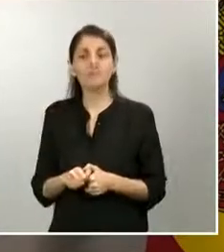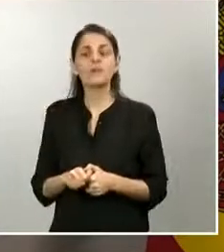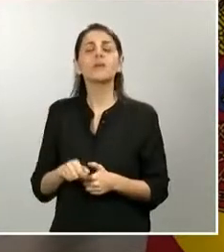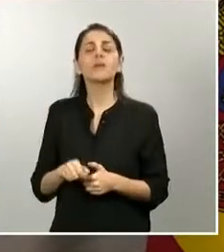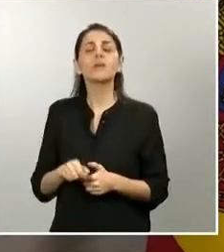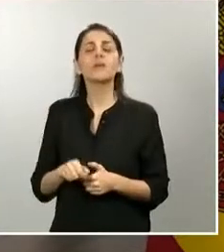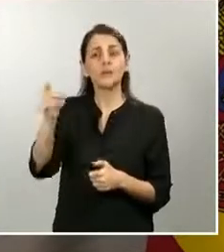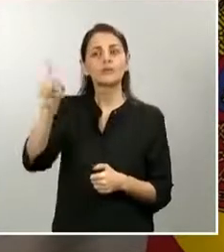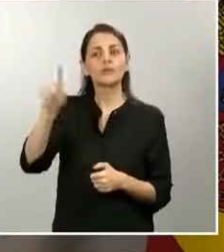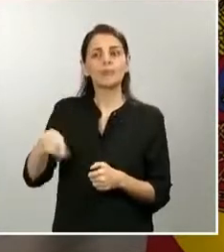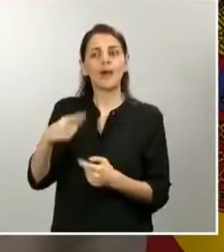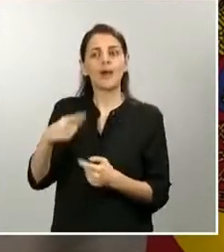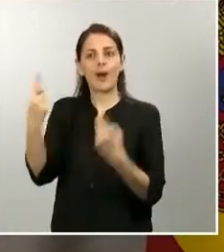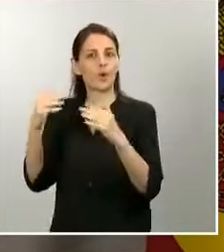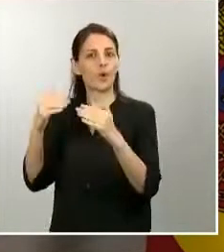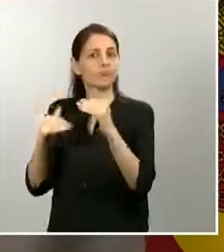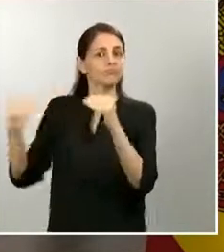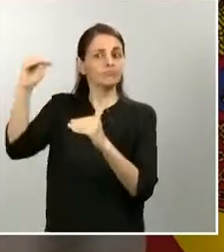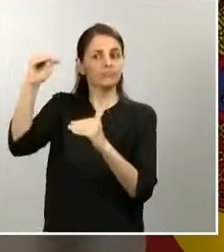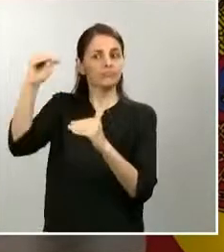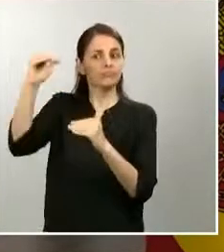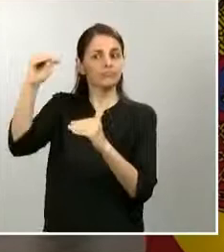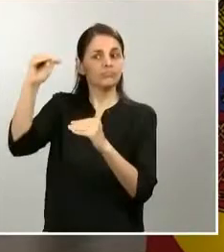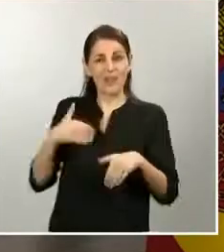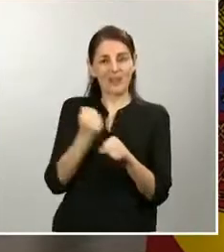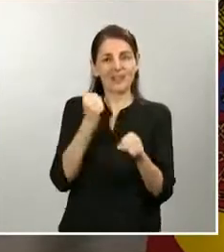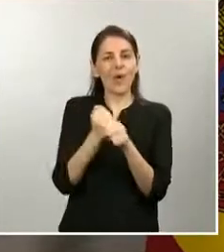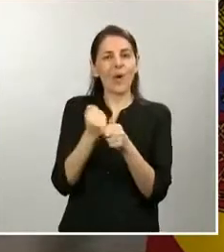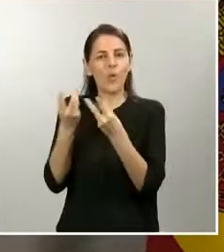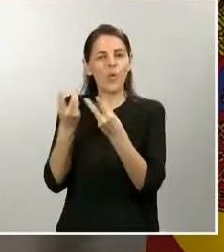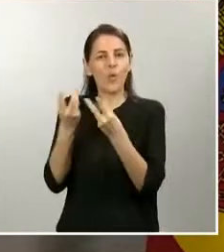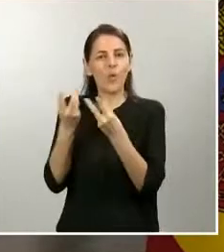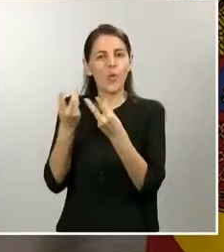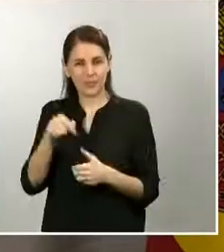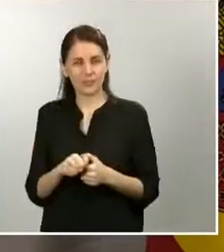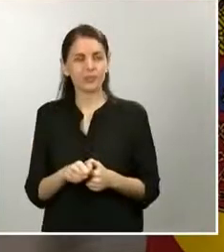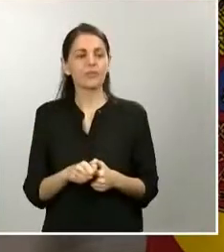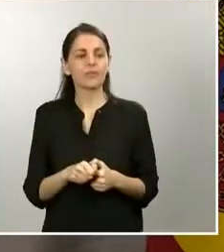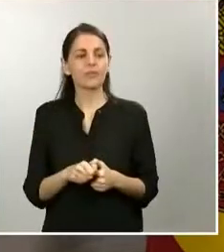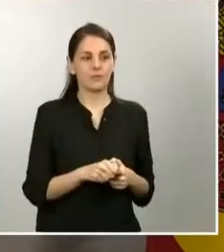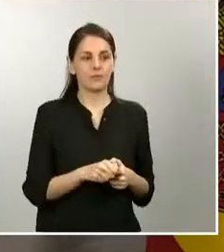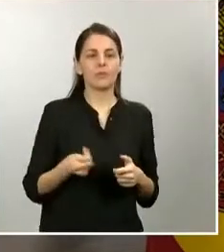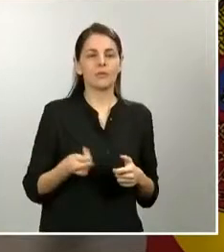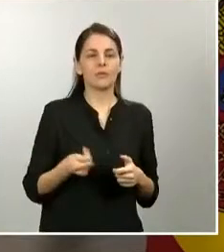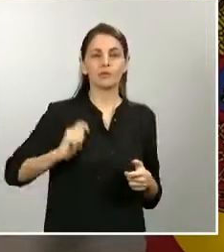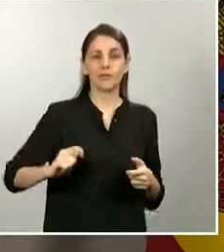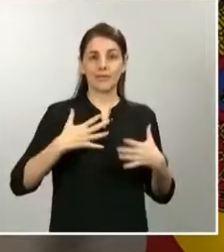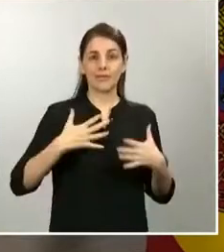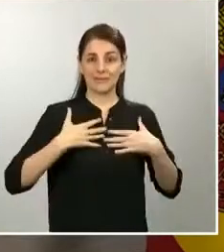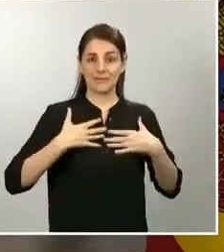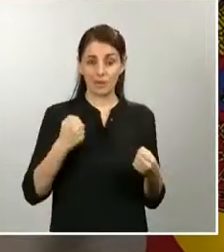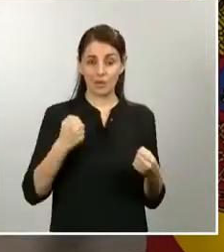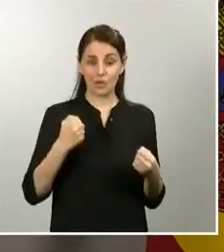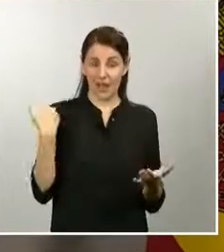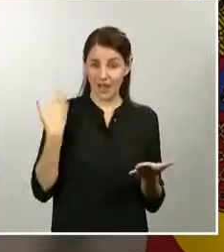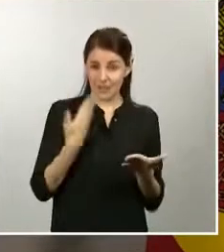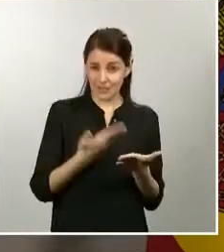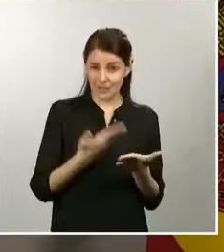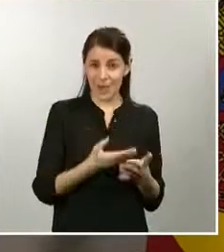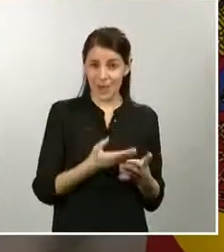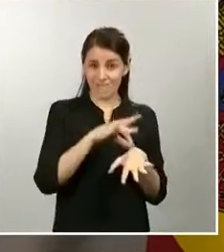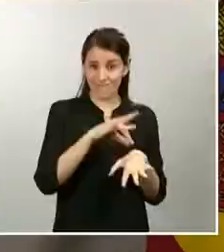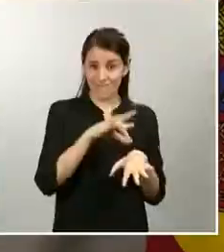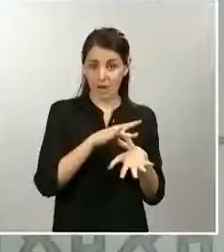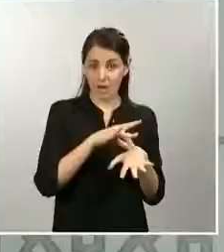puesto de trabajo? Sí. Los profesionales sanitarios que tenemos hasta este momento notificados